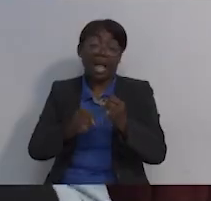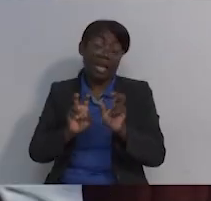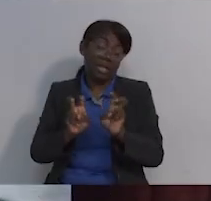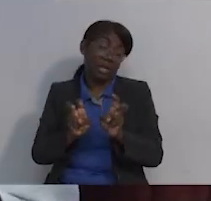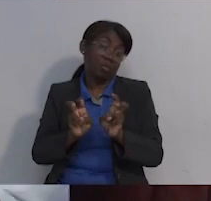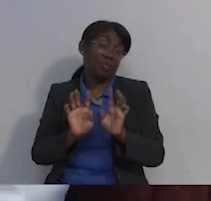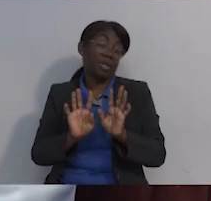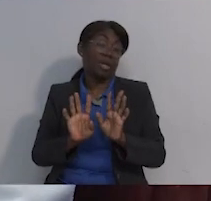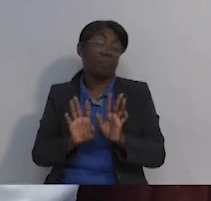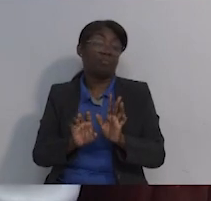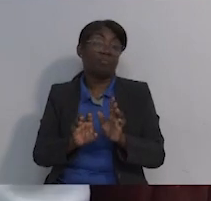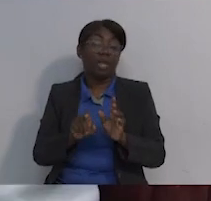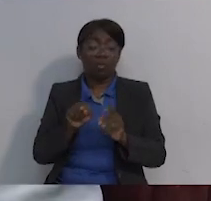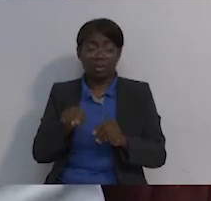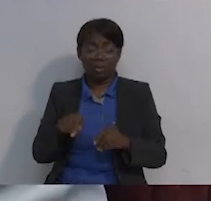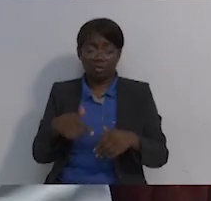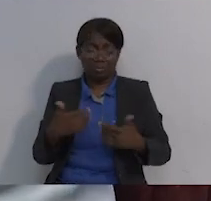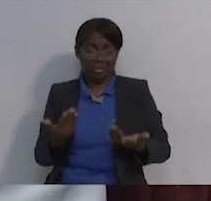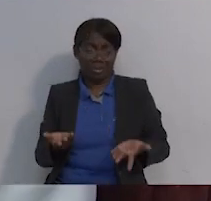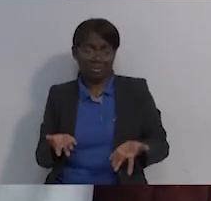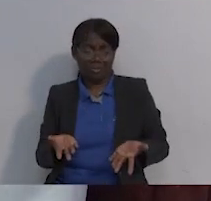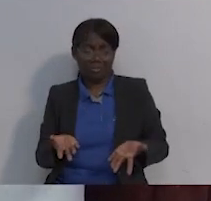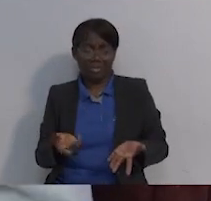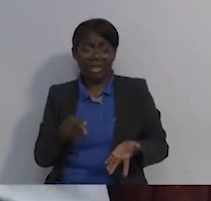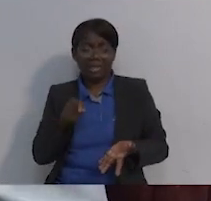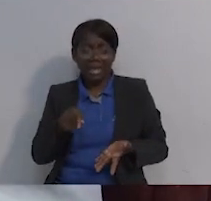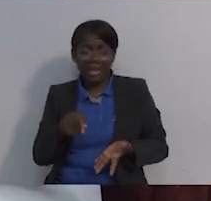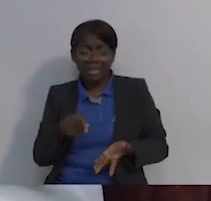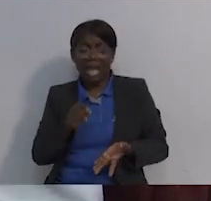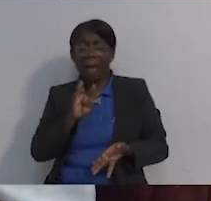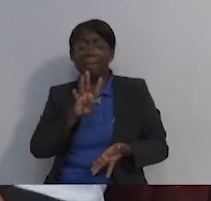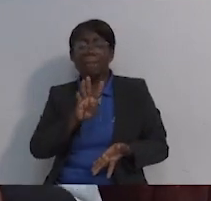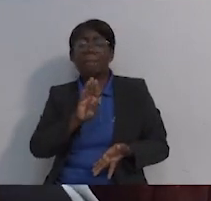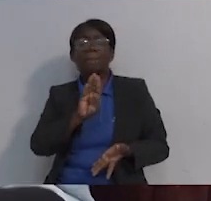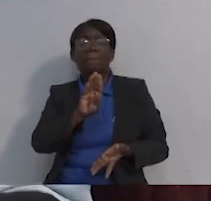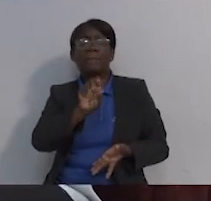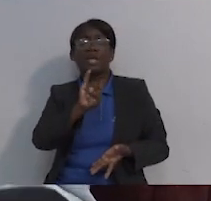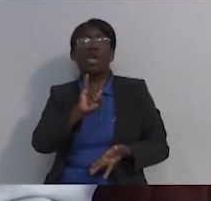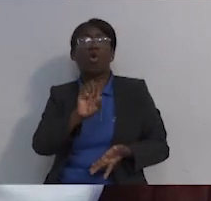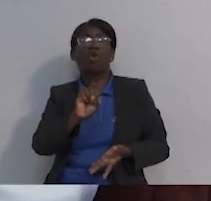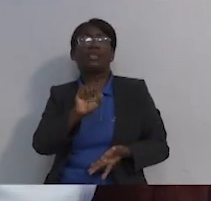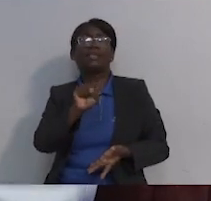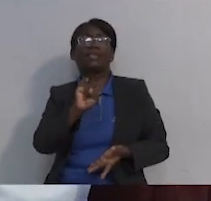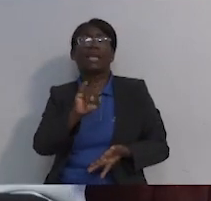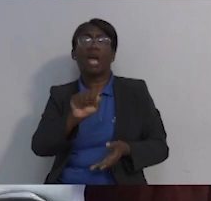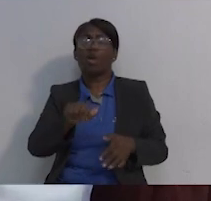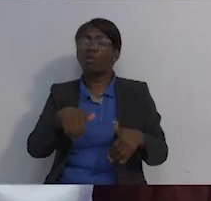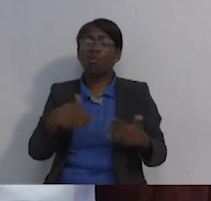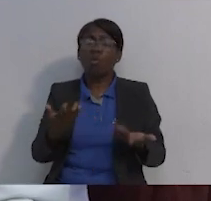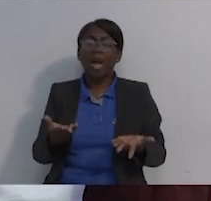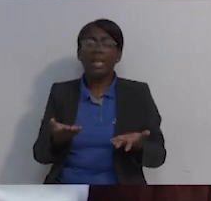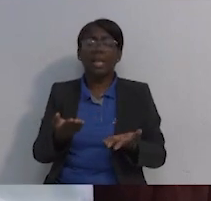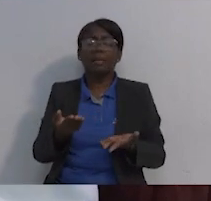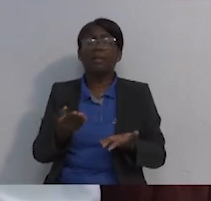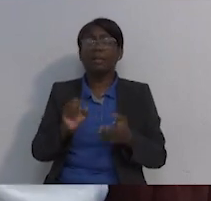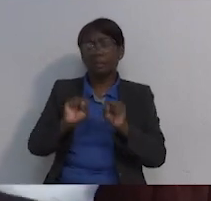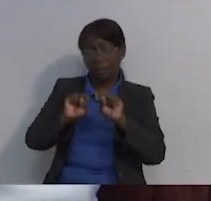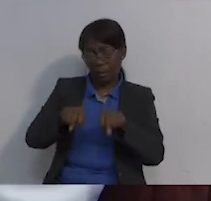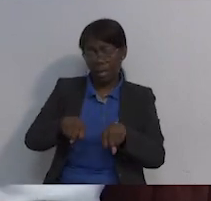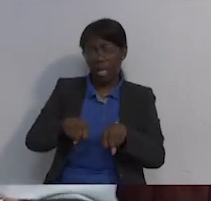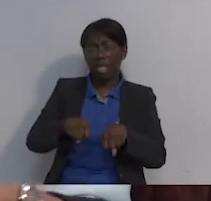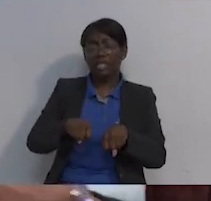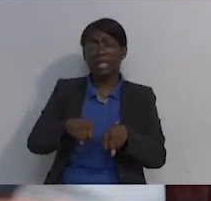el resultado final, entre comillas, ¿no? Y cuando yo le dije, de esa biopsia, a ese resultado preliminar,